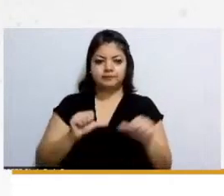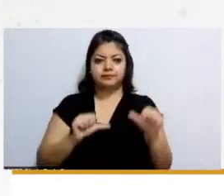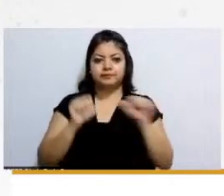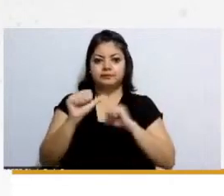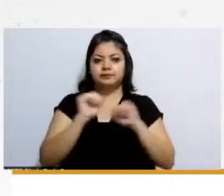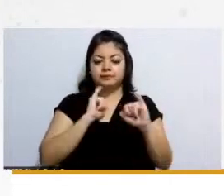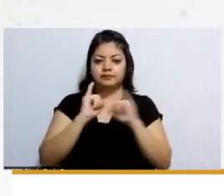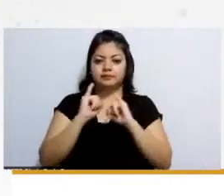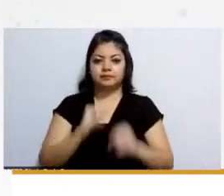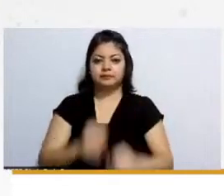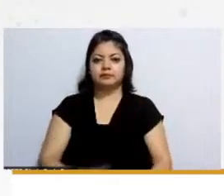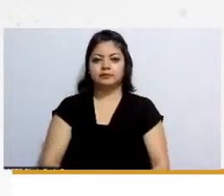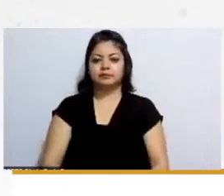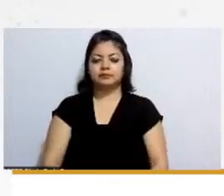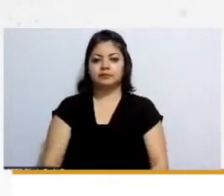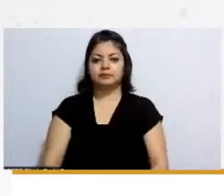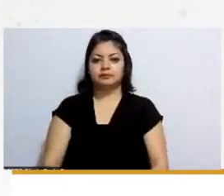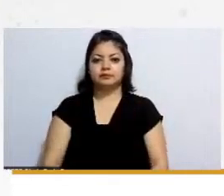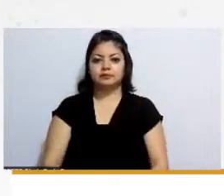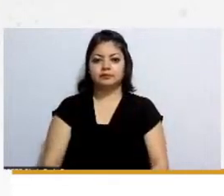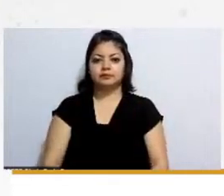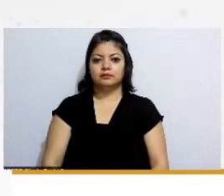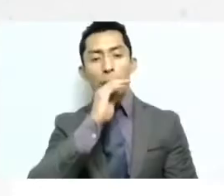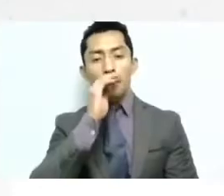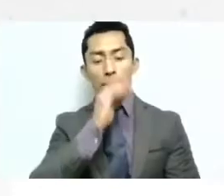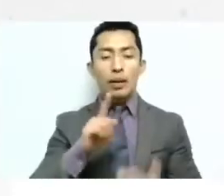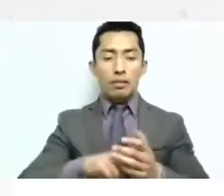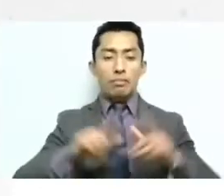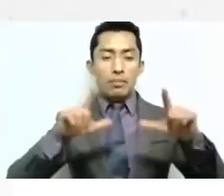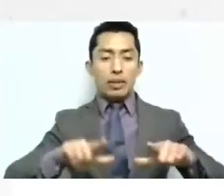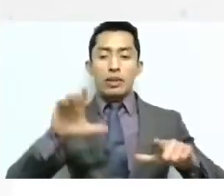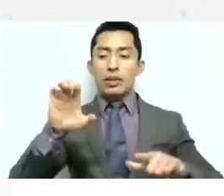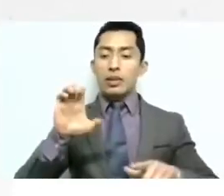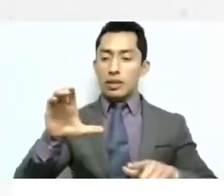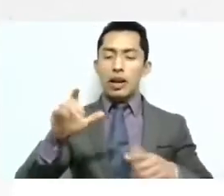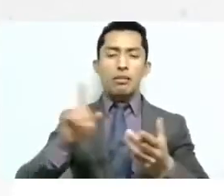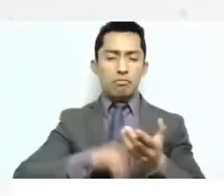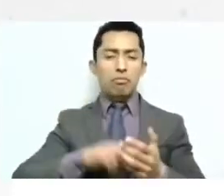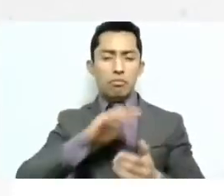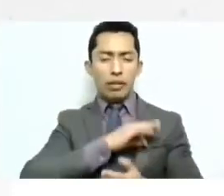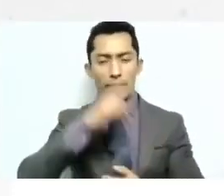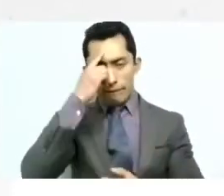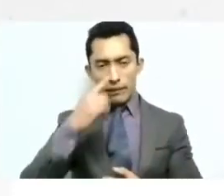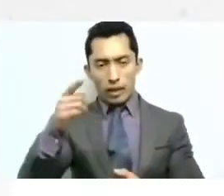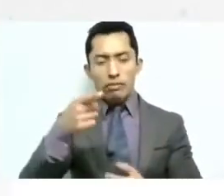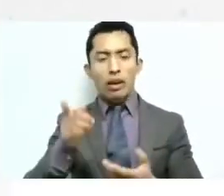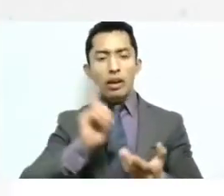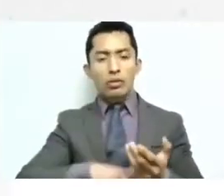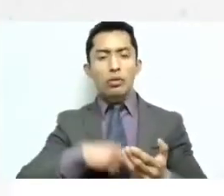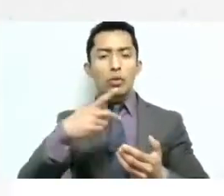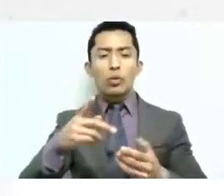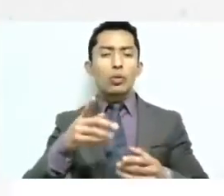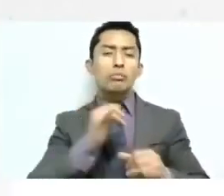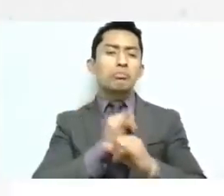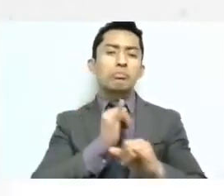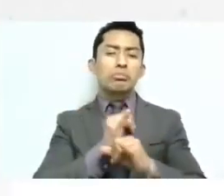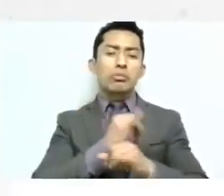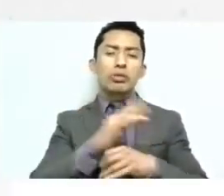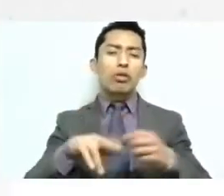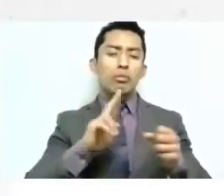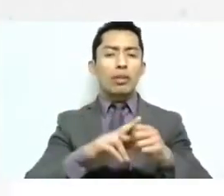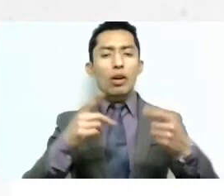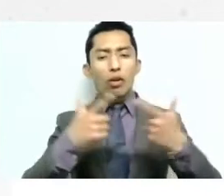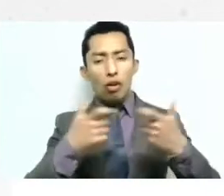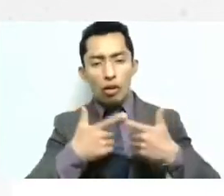acceder a ellos de manera gratuita en la página del Centro de Estudios Constitucionales y es muy fácil ustedes entran a su buscador de preferencia el que sea Google